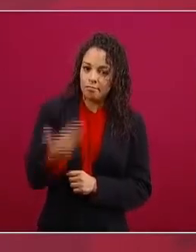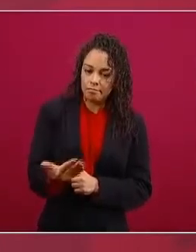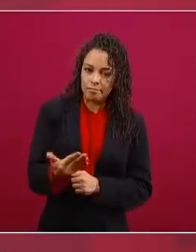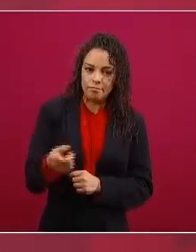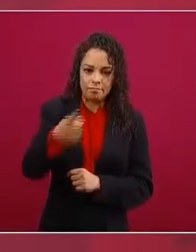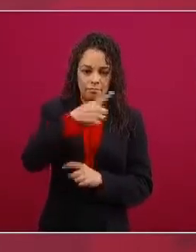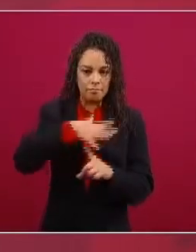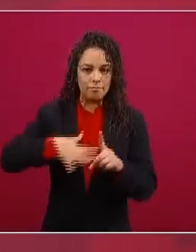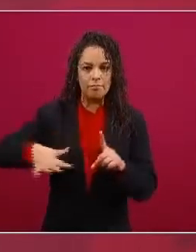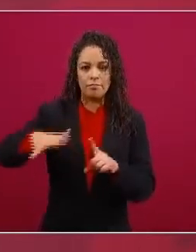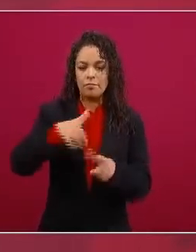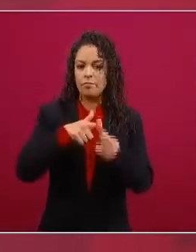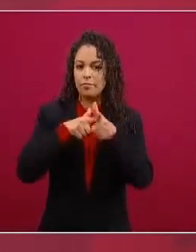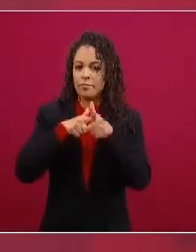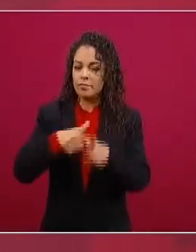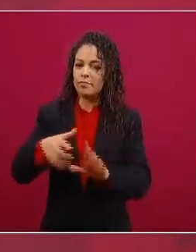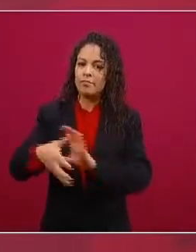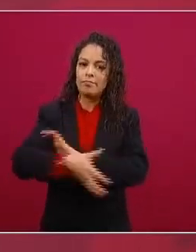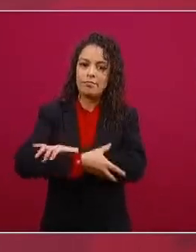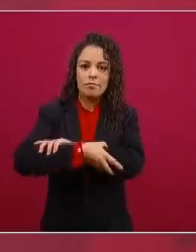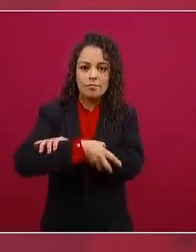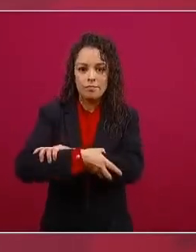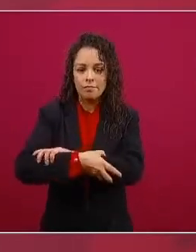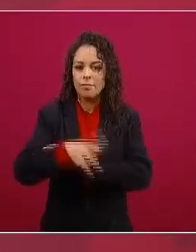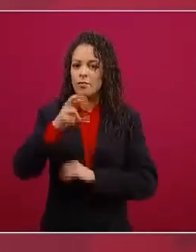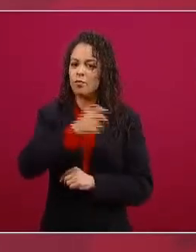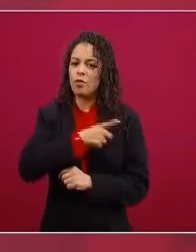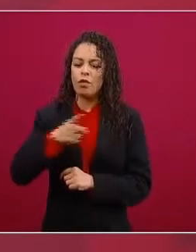del extranjero